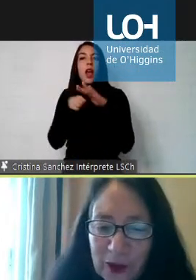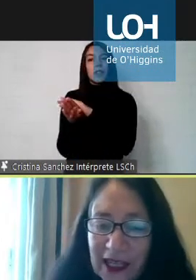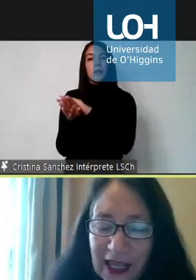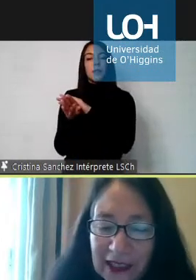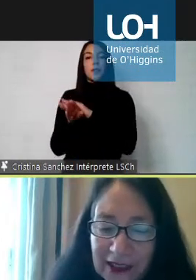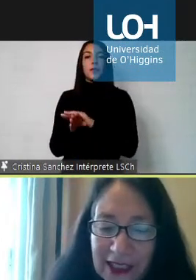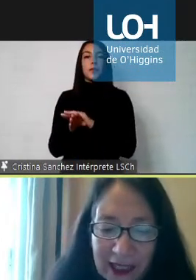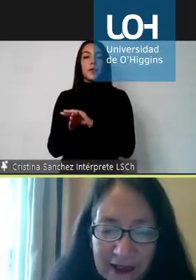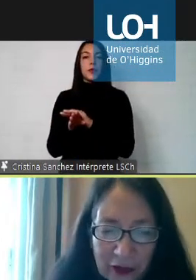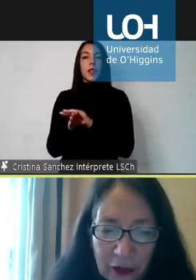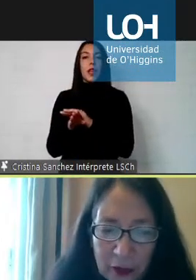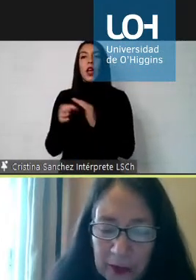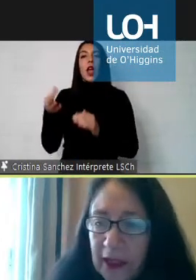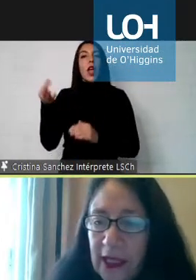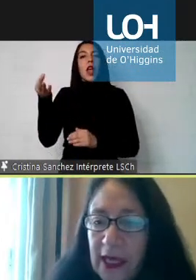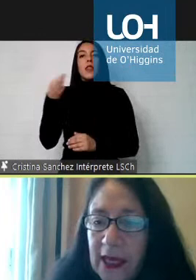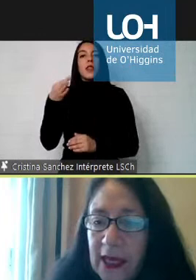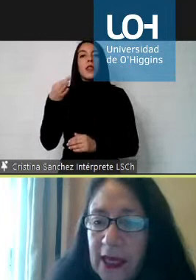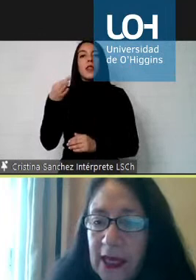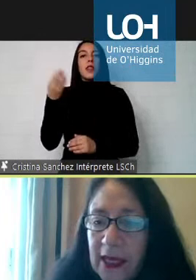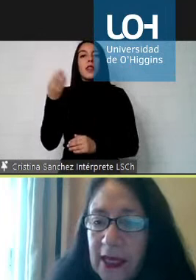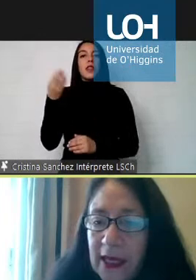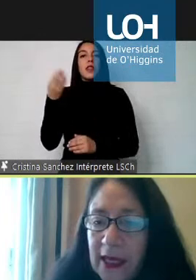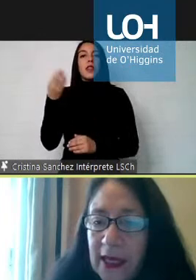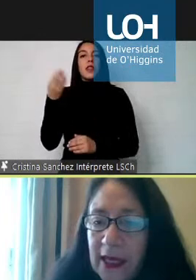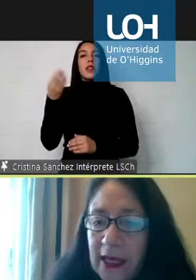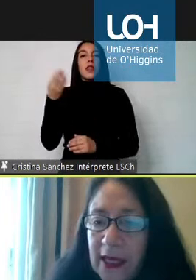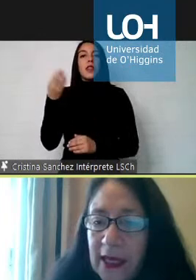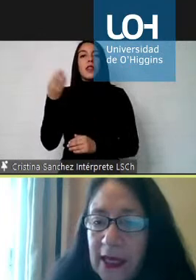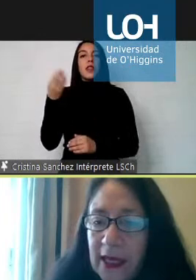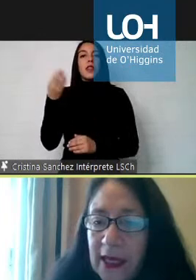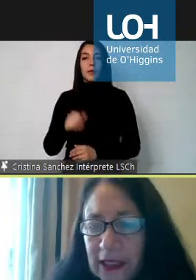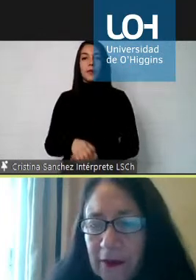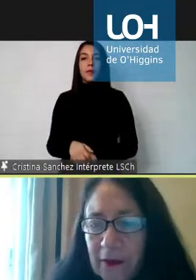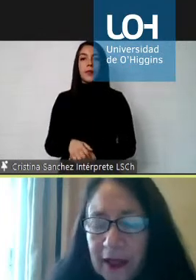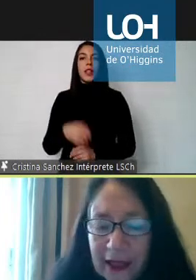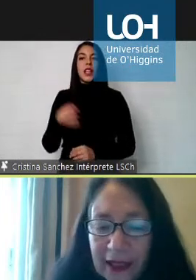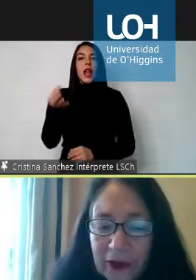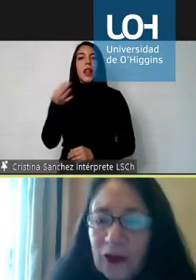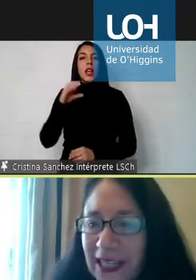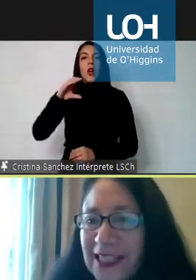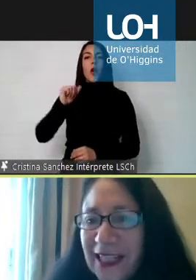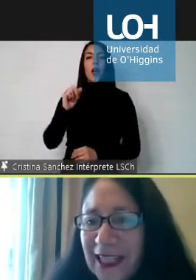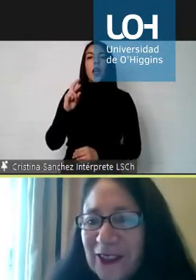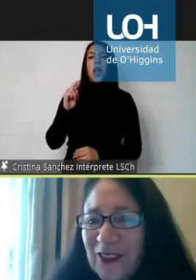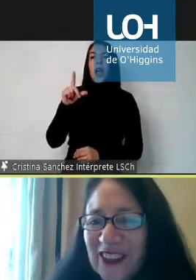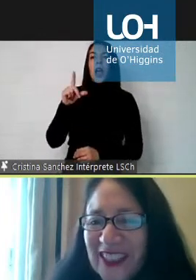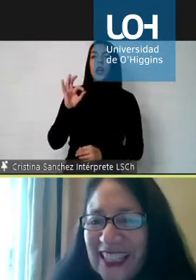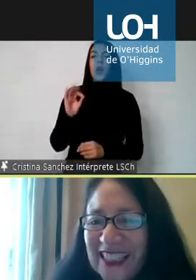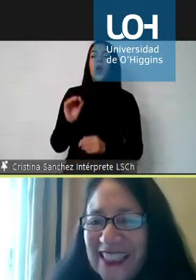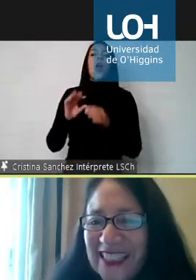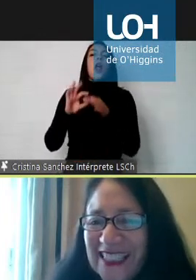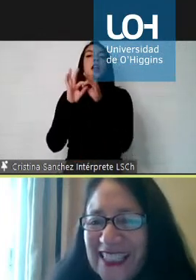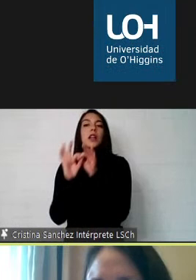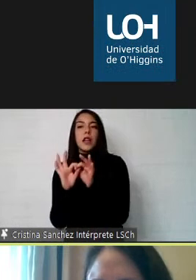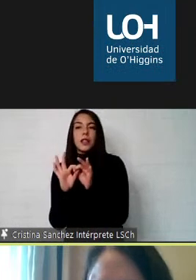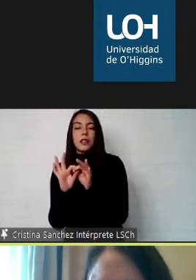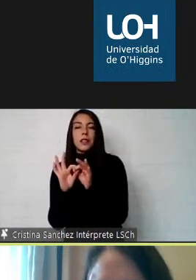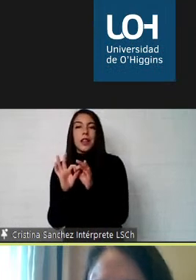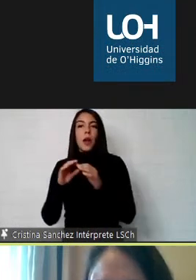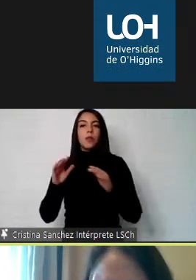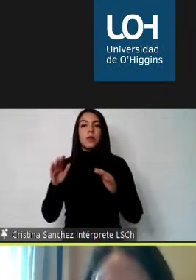Alicia anteriormente. Tal como señalaba Carol, gracias Carol por organizar y tener la